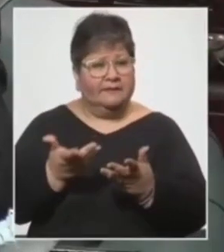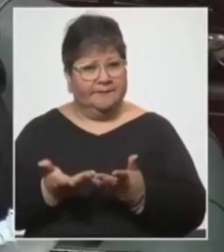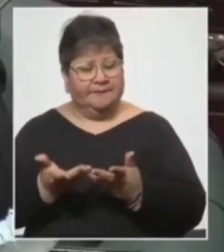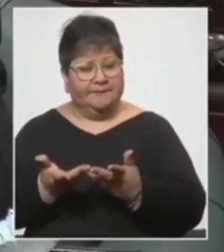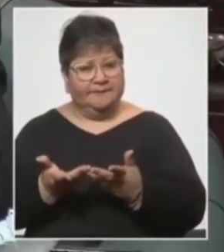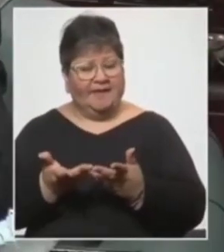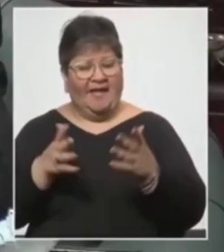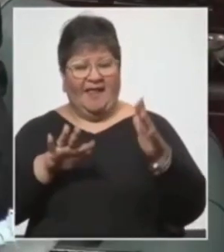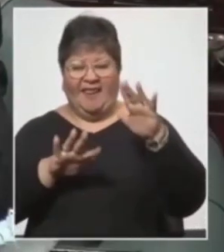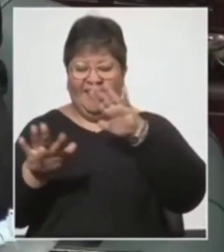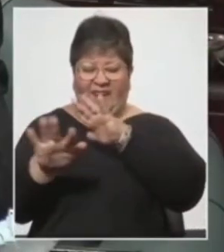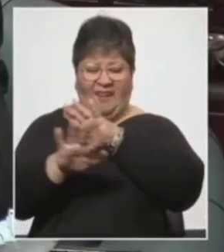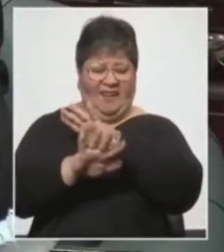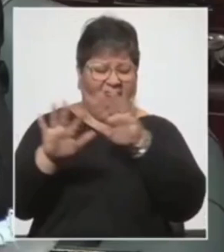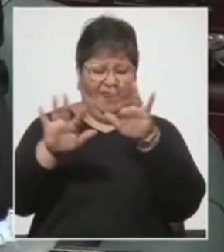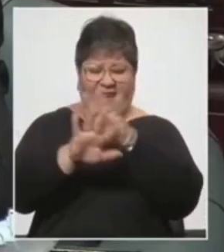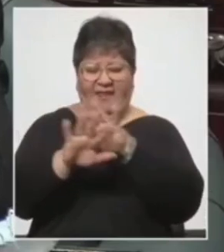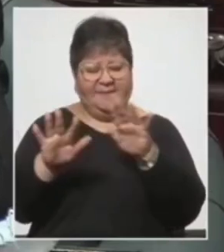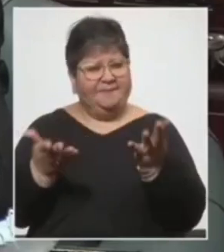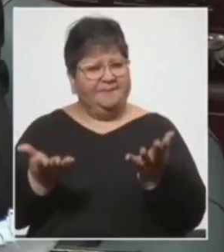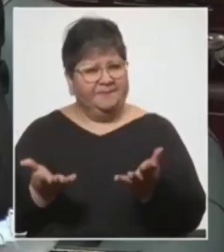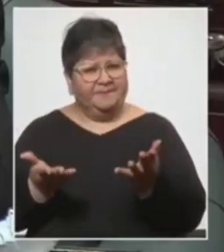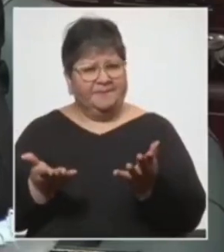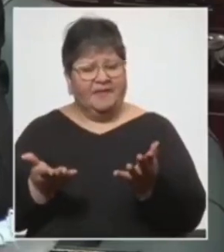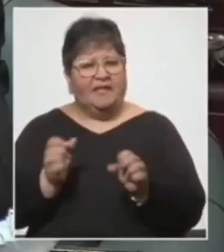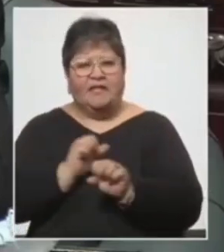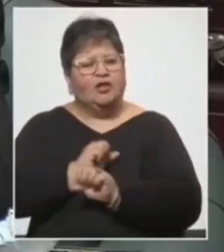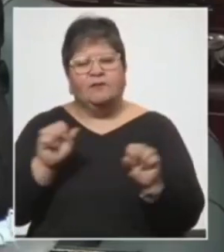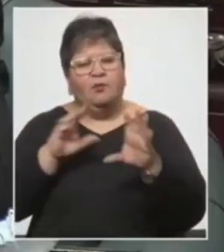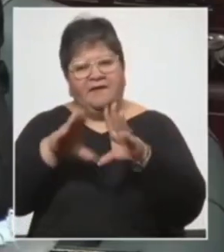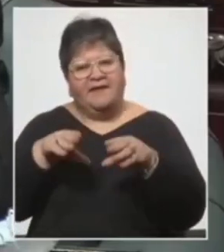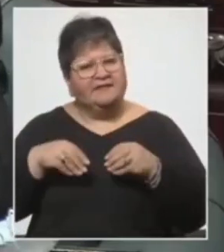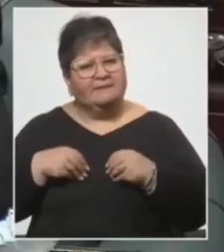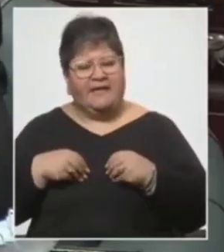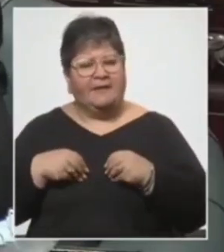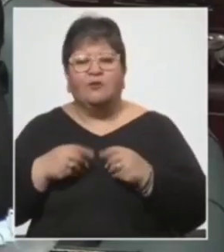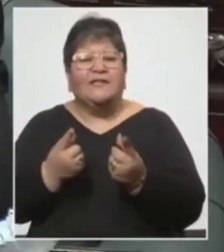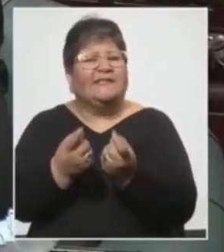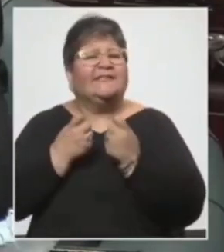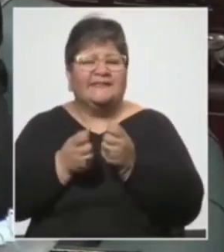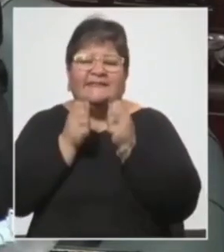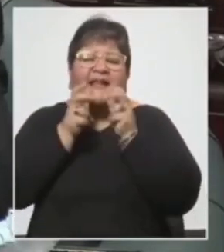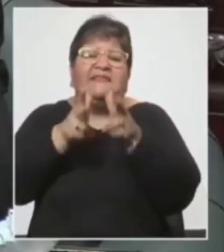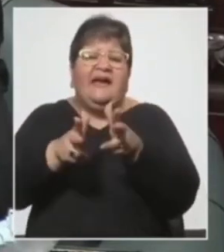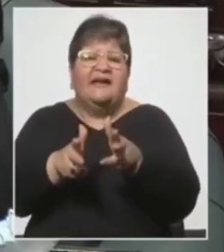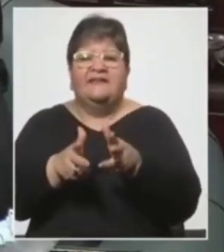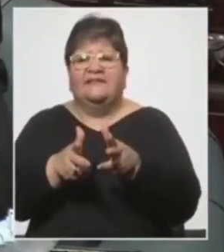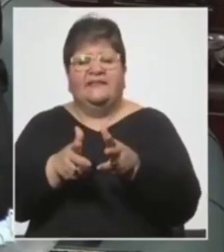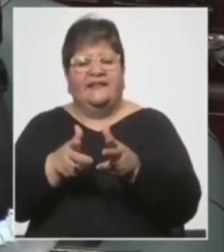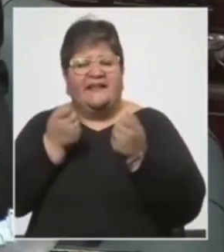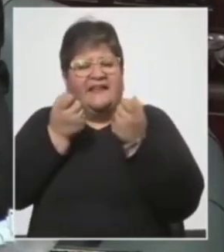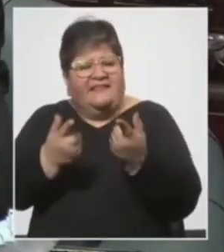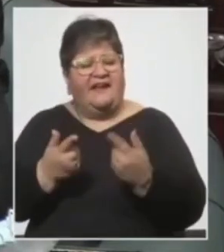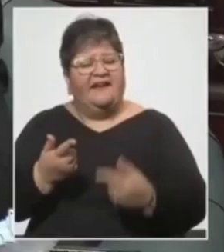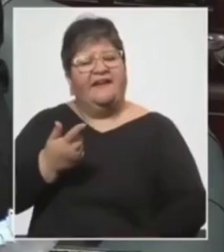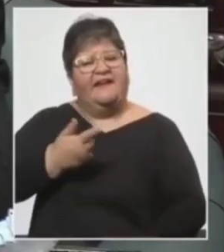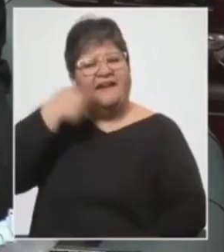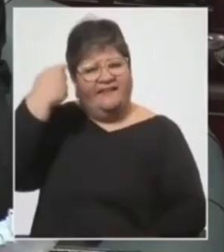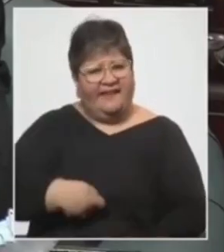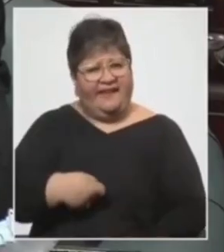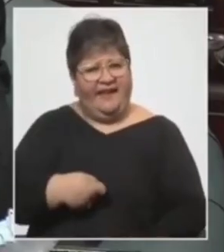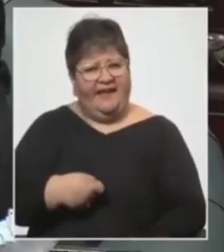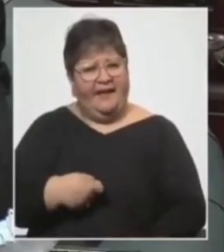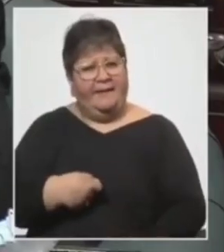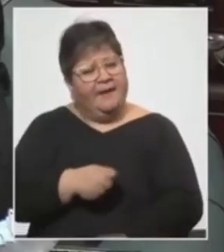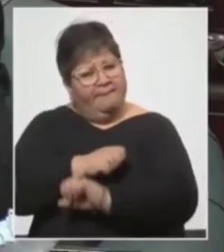difusas que no pueden ser admisibles cuando uno lo que tiene que dar es garantías a la hora de limitar un derecho